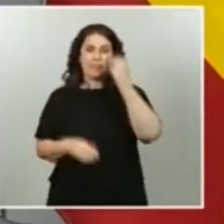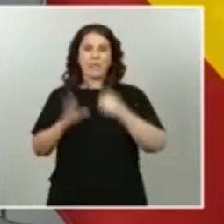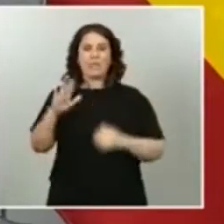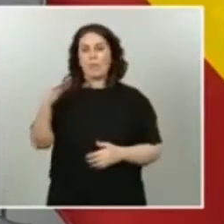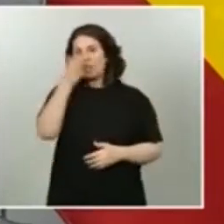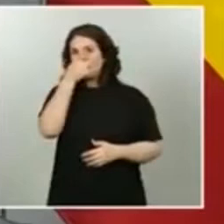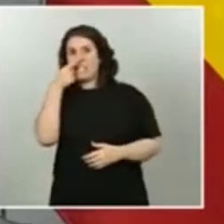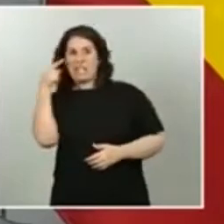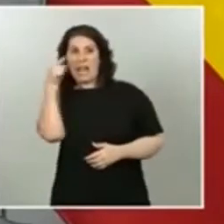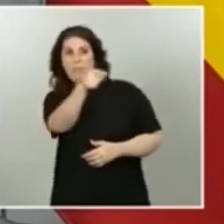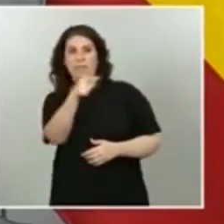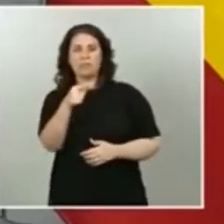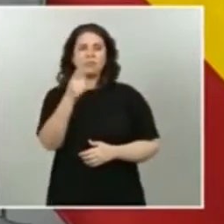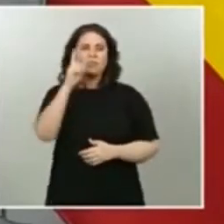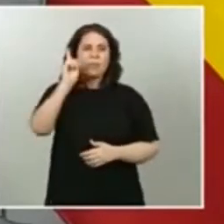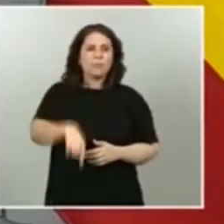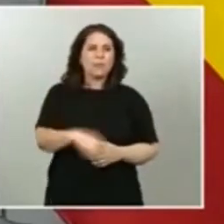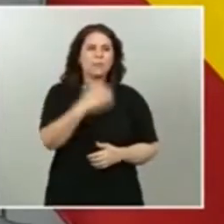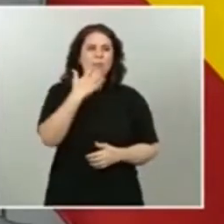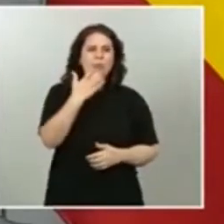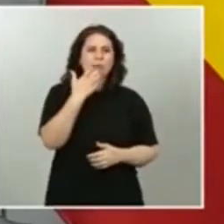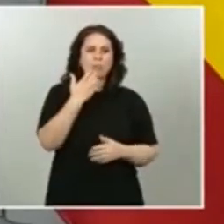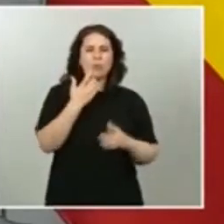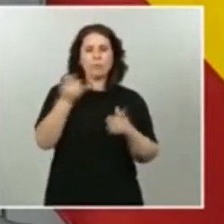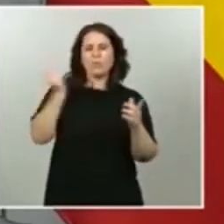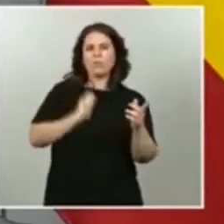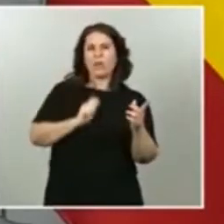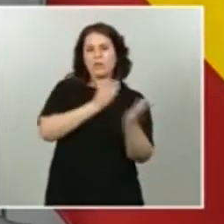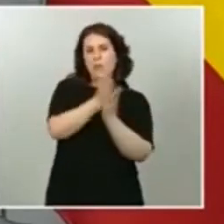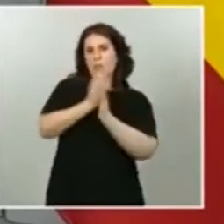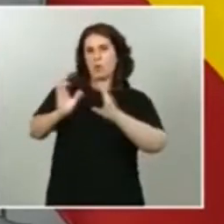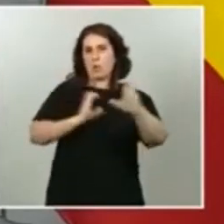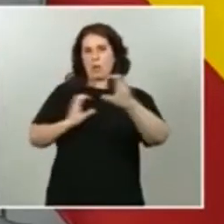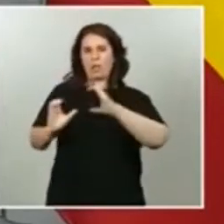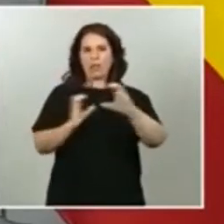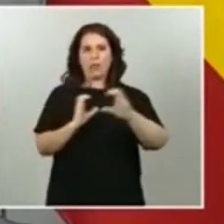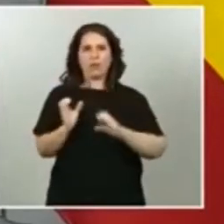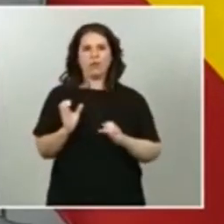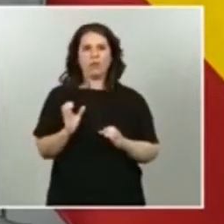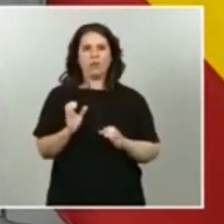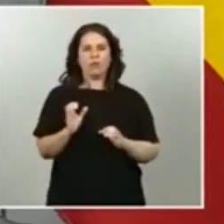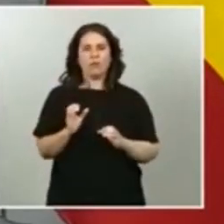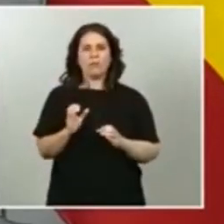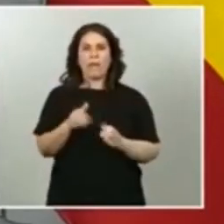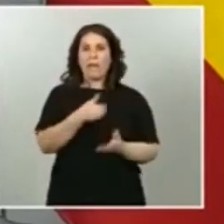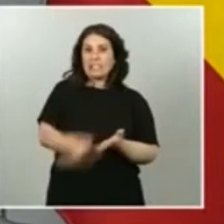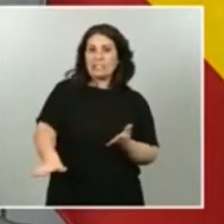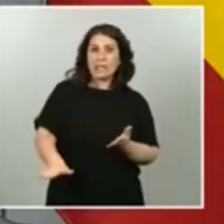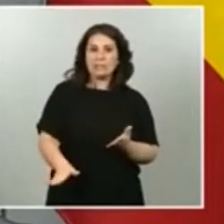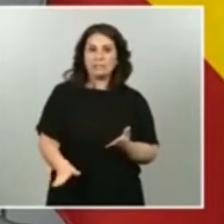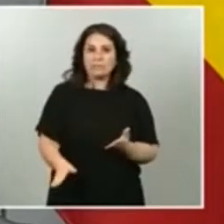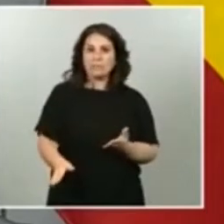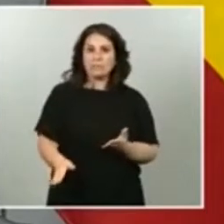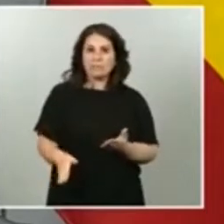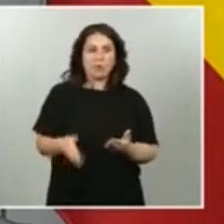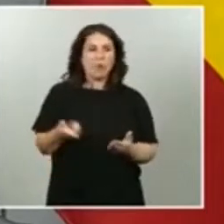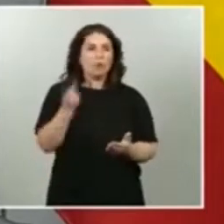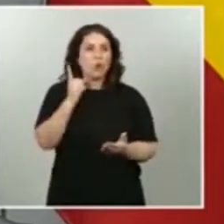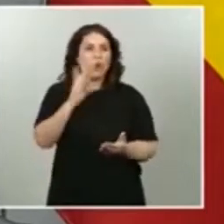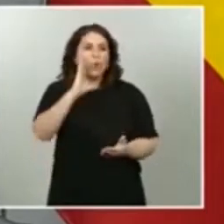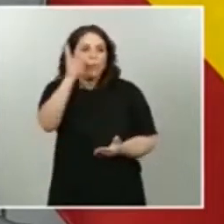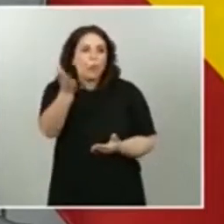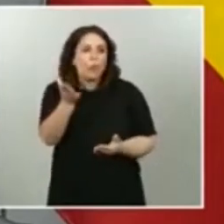también cuando a profesionales de los medios de comunicación les echaban determinados medios simplemente por hacer su trabajo